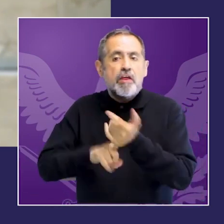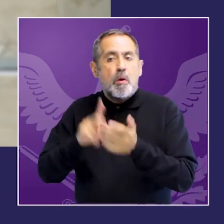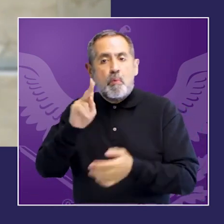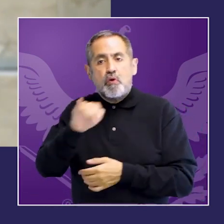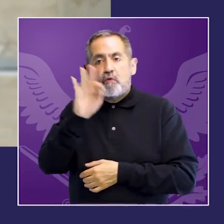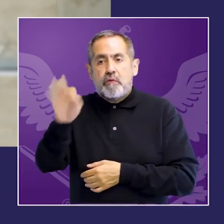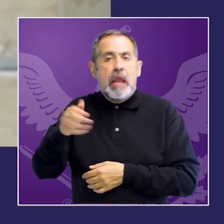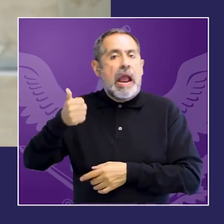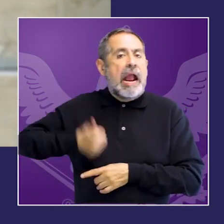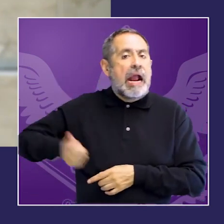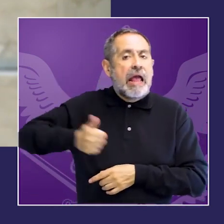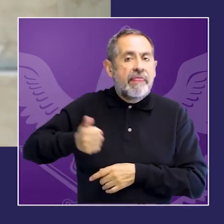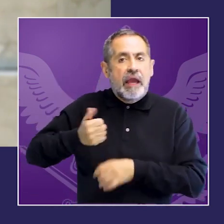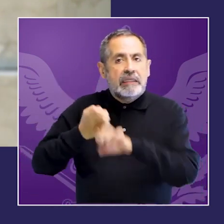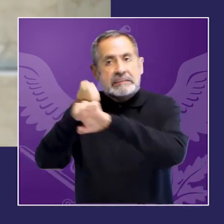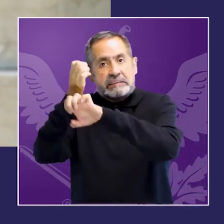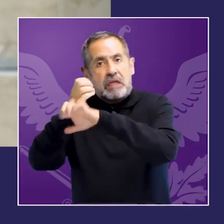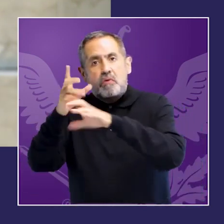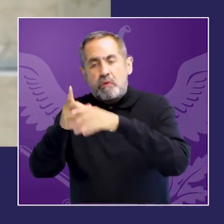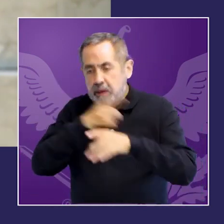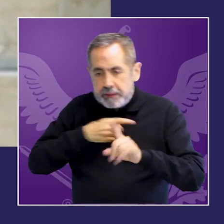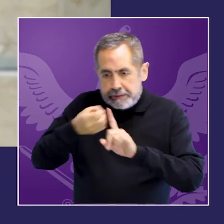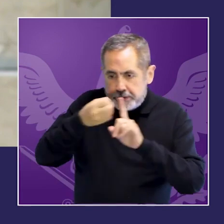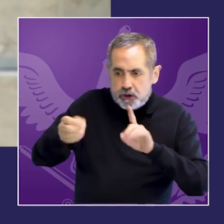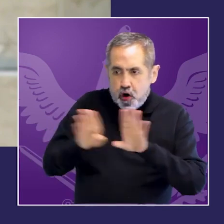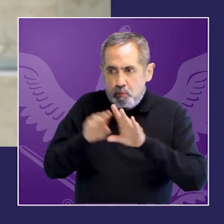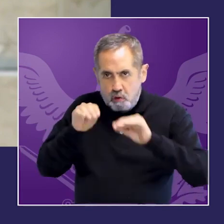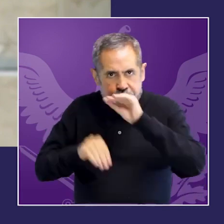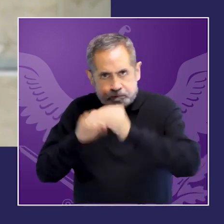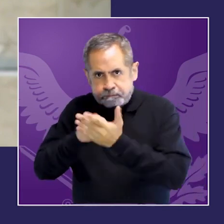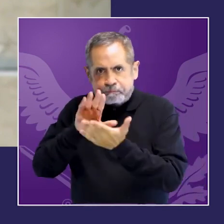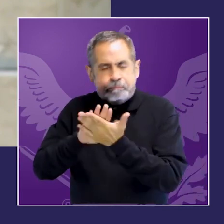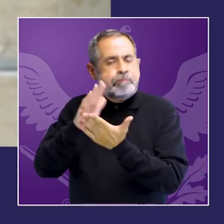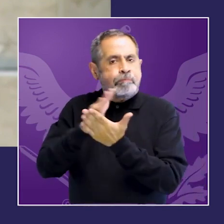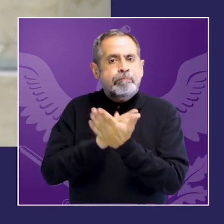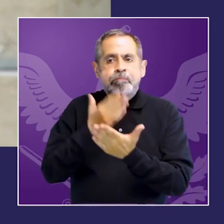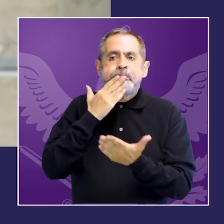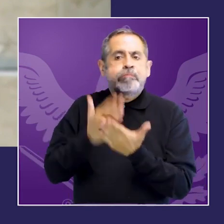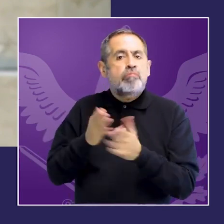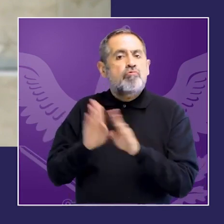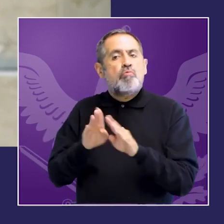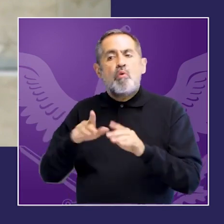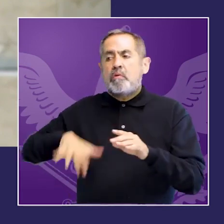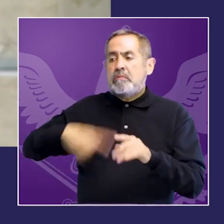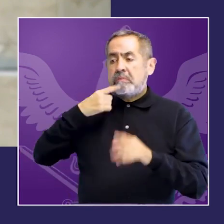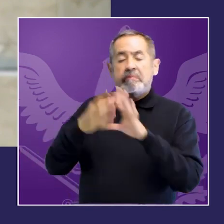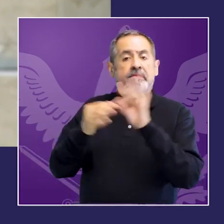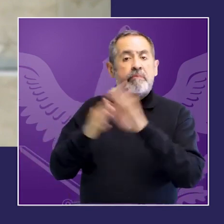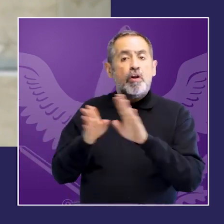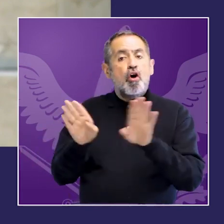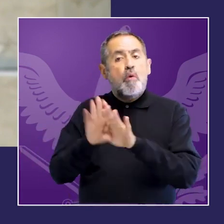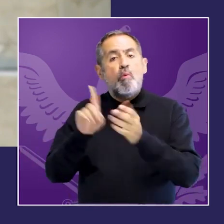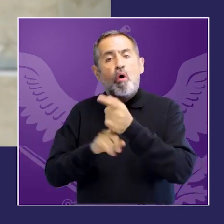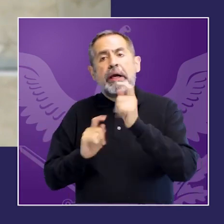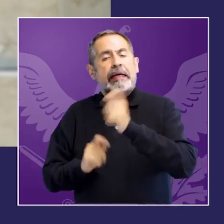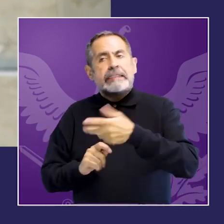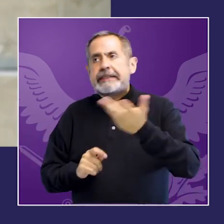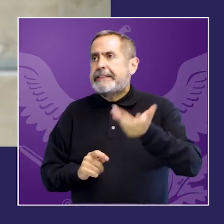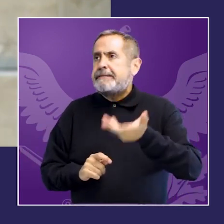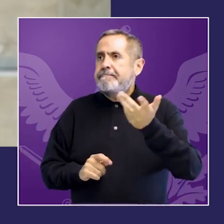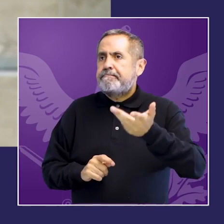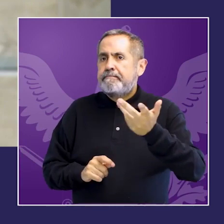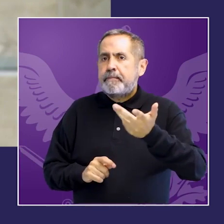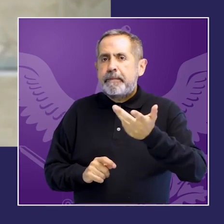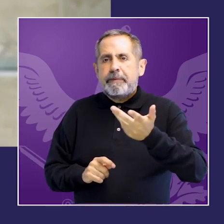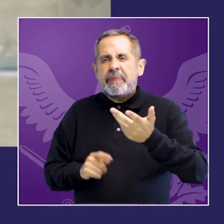poder judicial organiza la forma en que se aplica y hubo un relevamiento que refería recién la colega sobre el